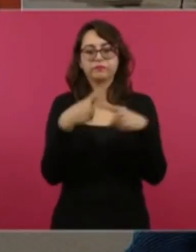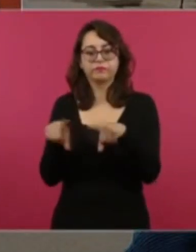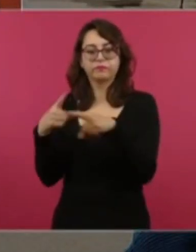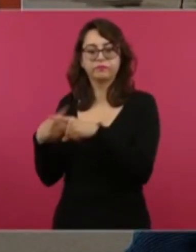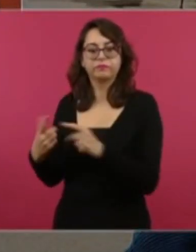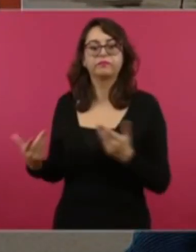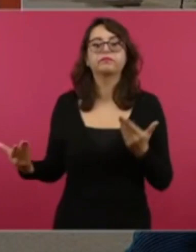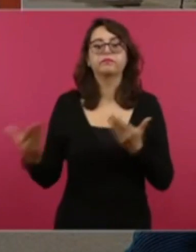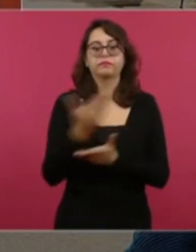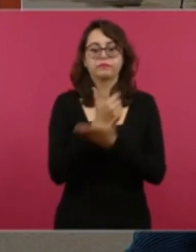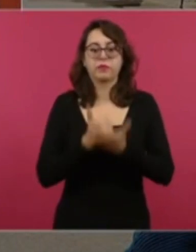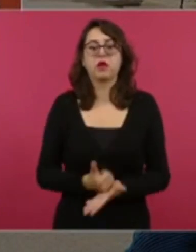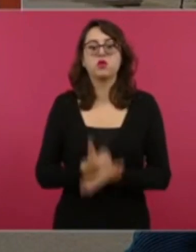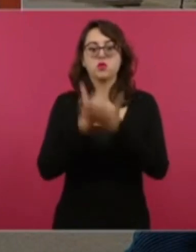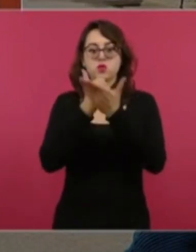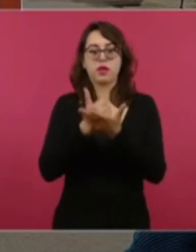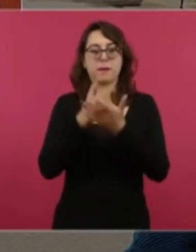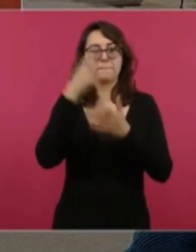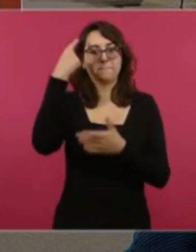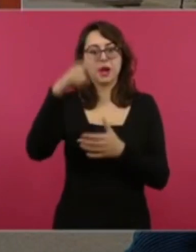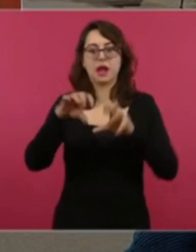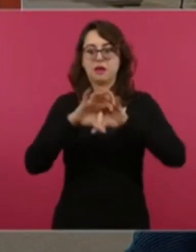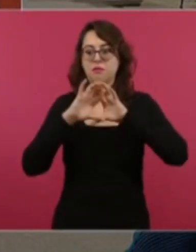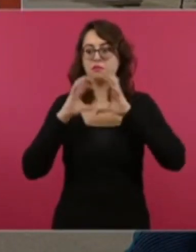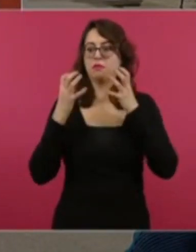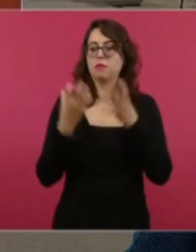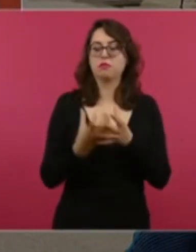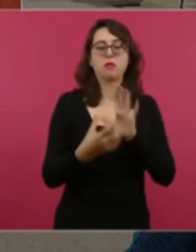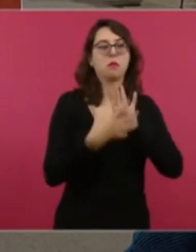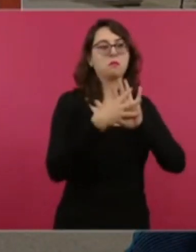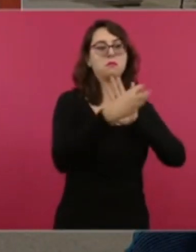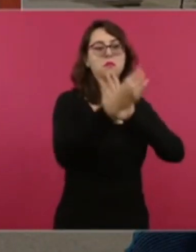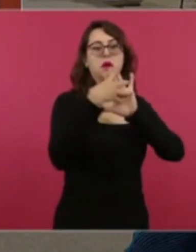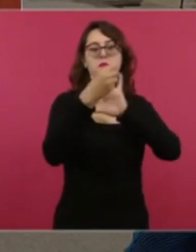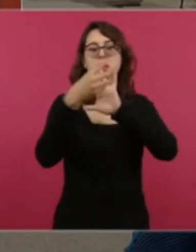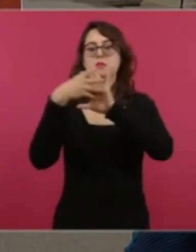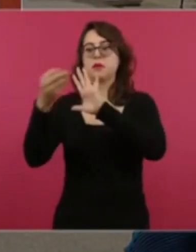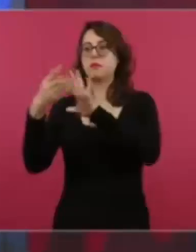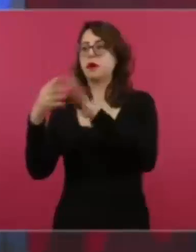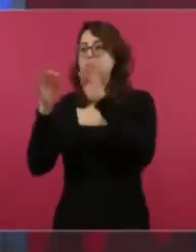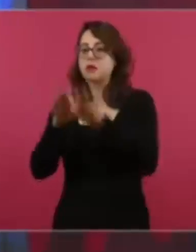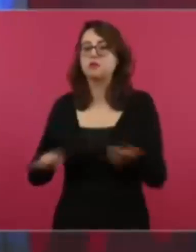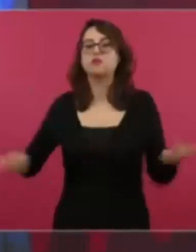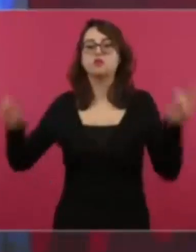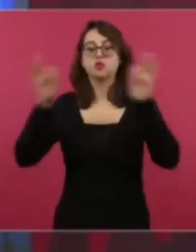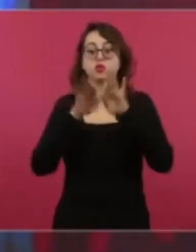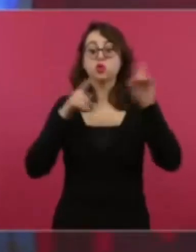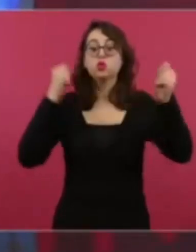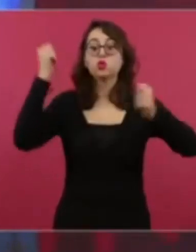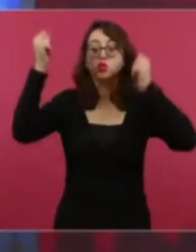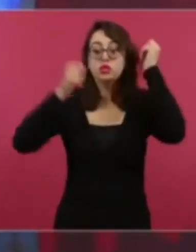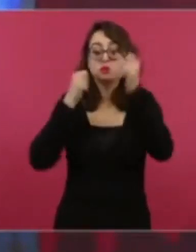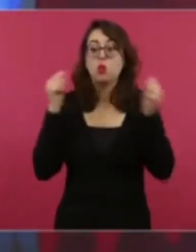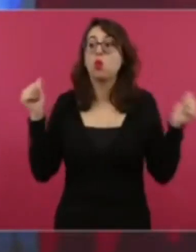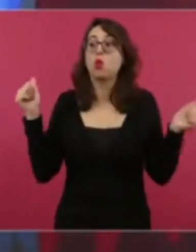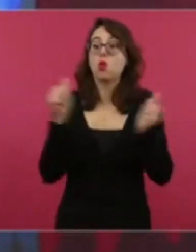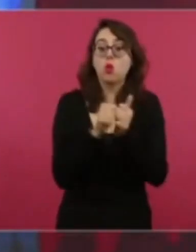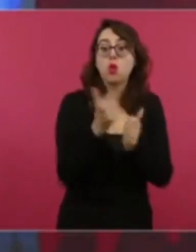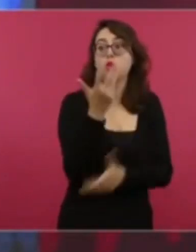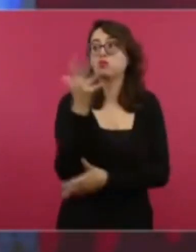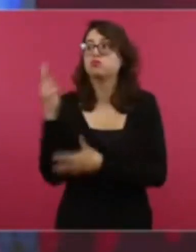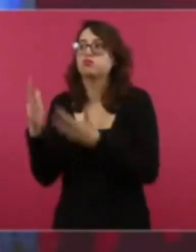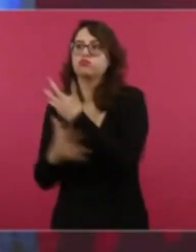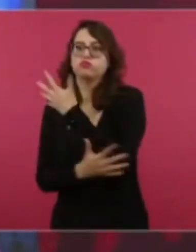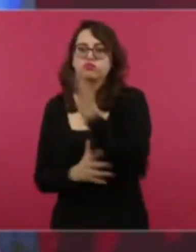un referente mundial, toda vez que se fomenta la participación social activa en el desarrollo sustentable de Mayacán,